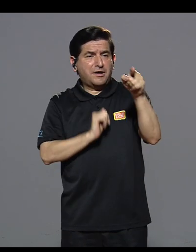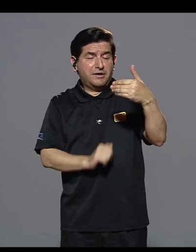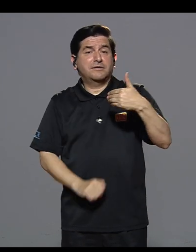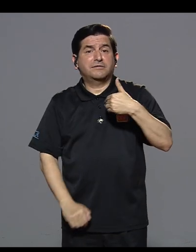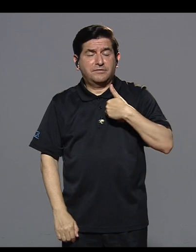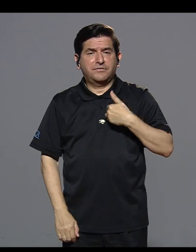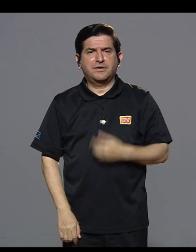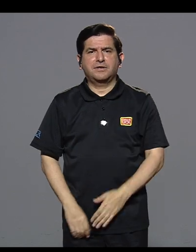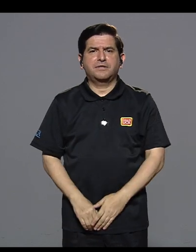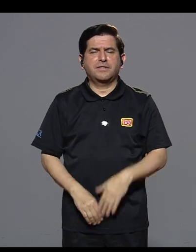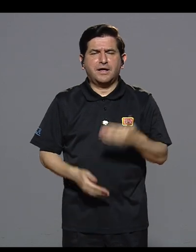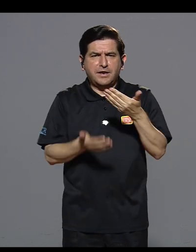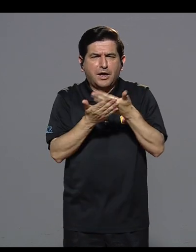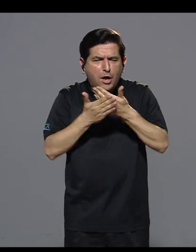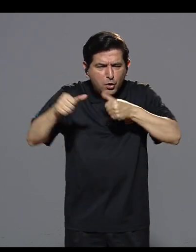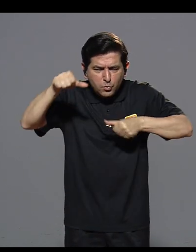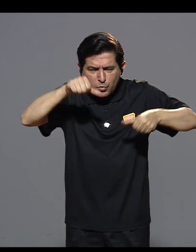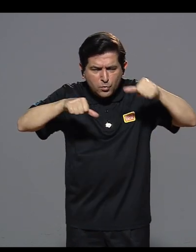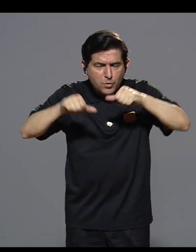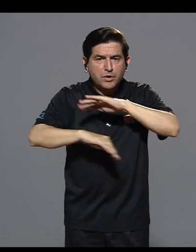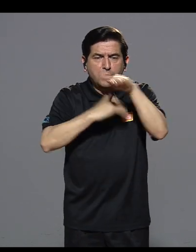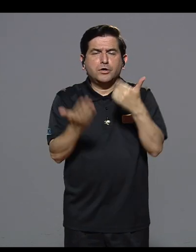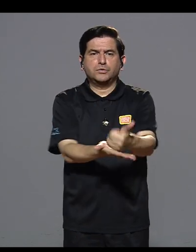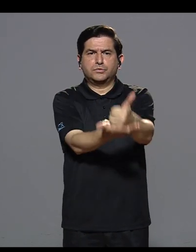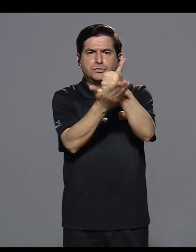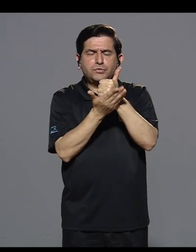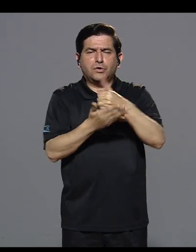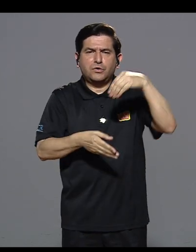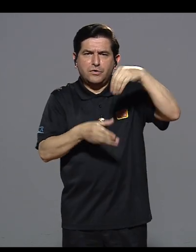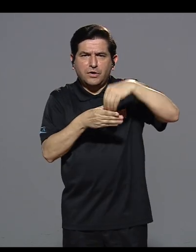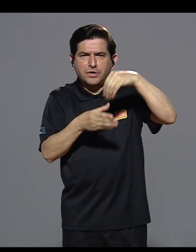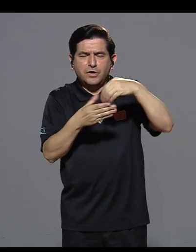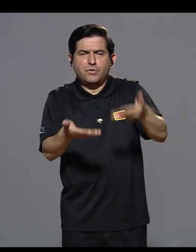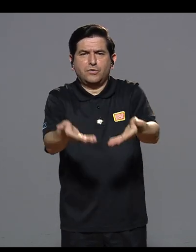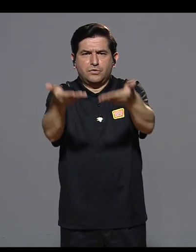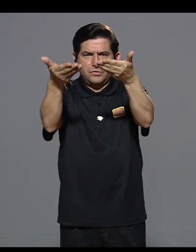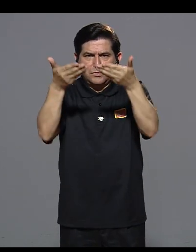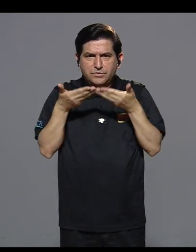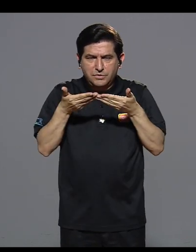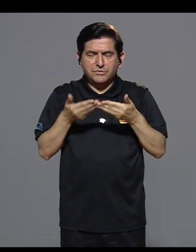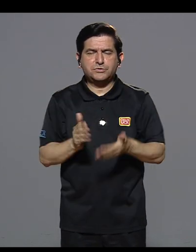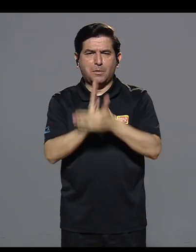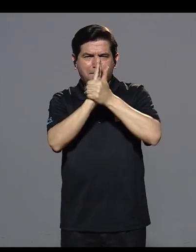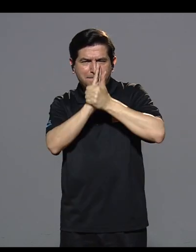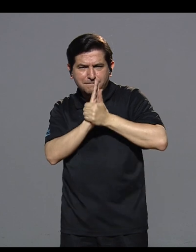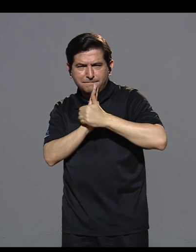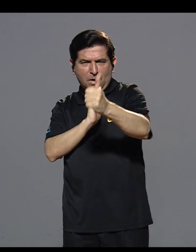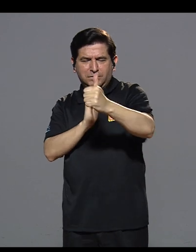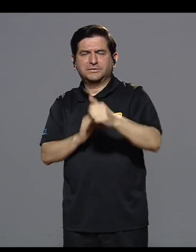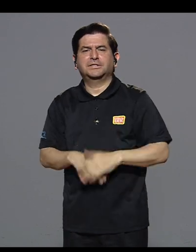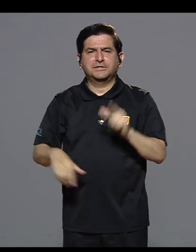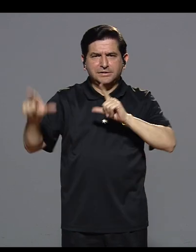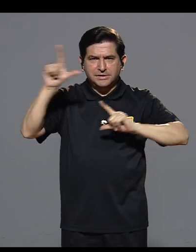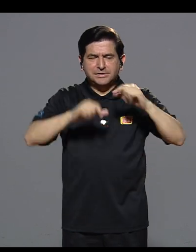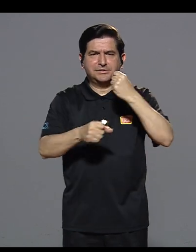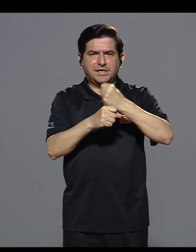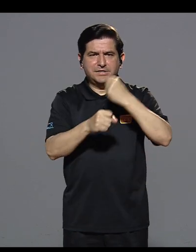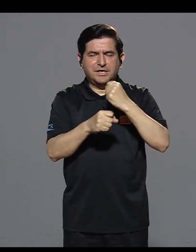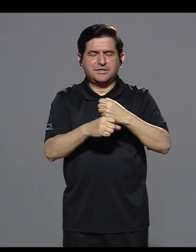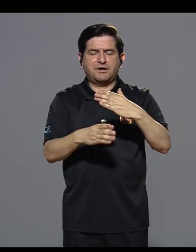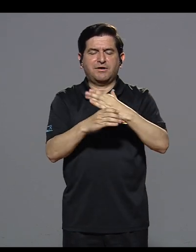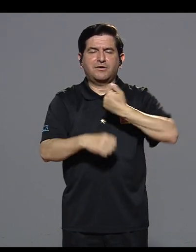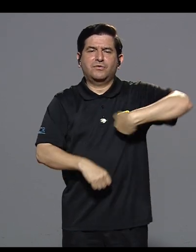posee a nivel experimental y toda la ayuda y el aporte que él nos puede dar, lo cual potencializa el laboratorio y el trabajo en sí que